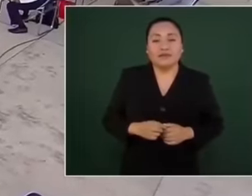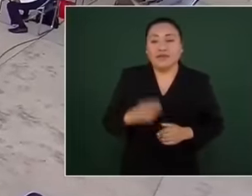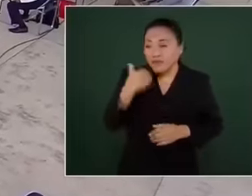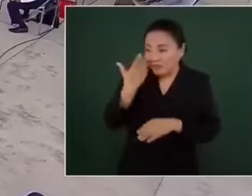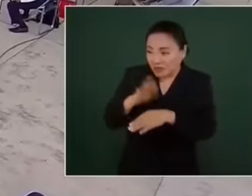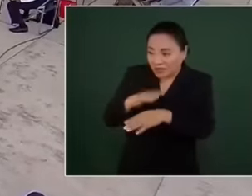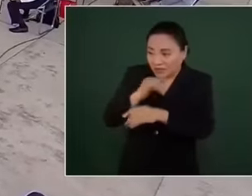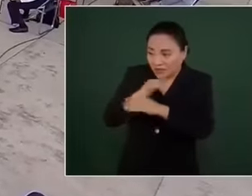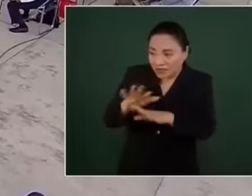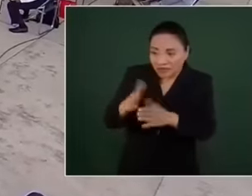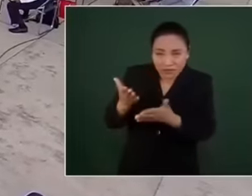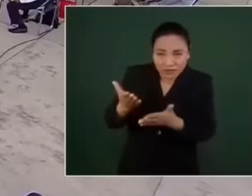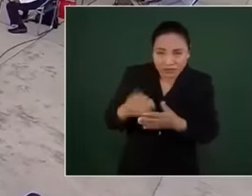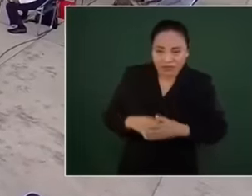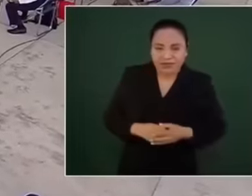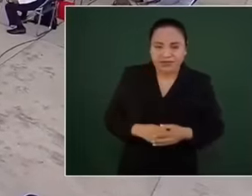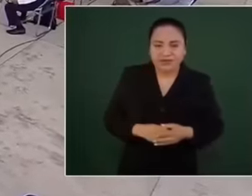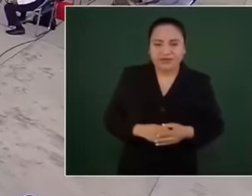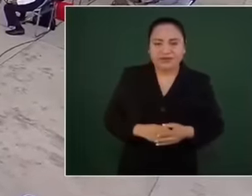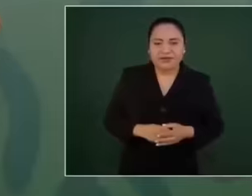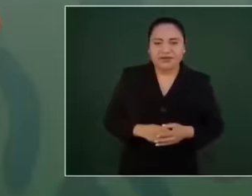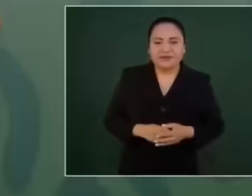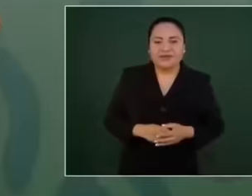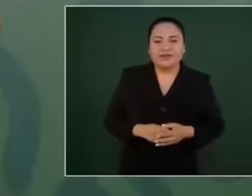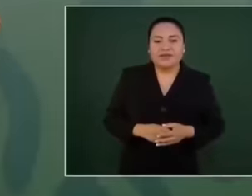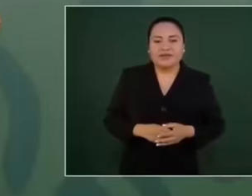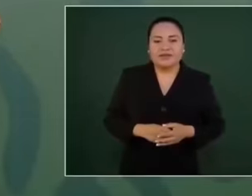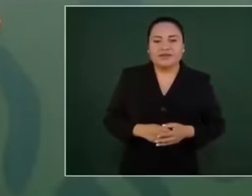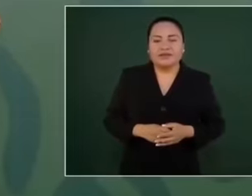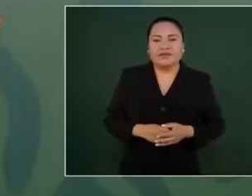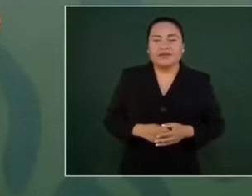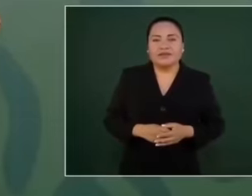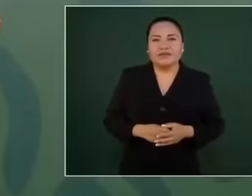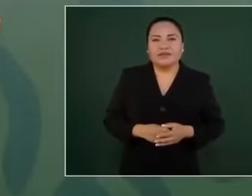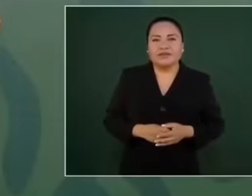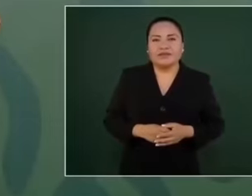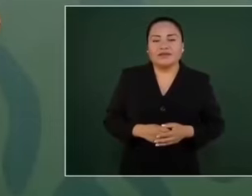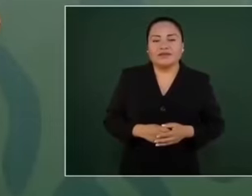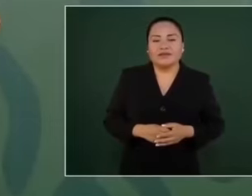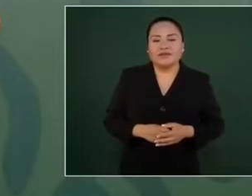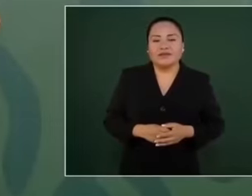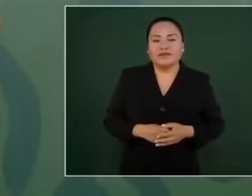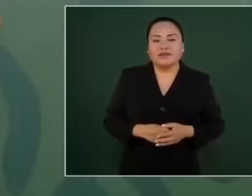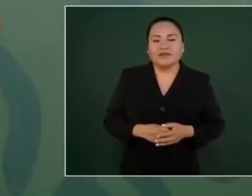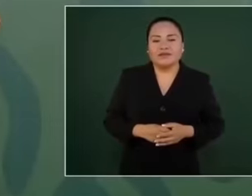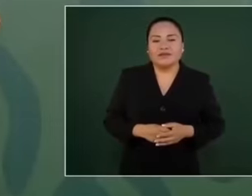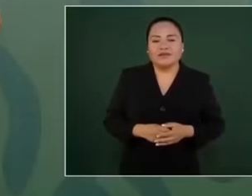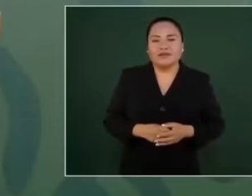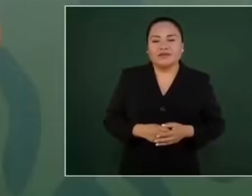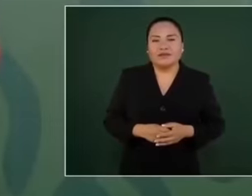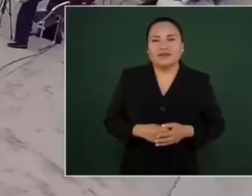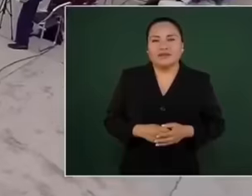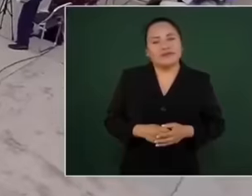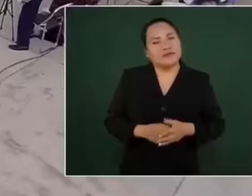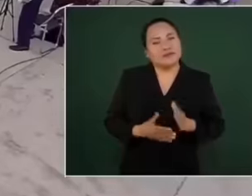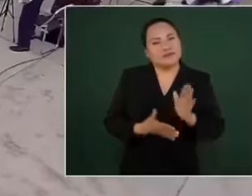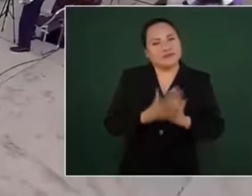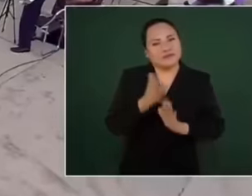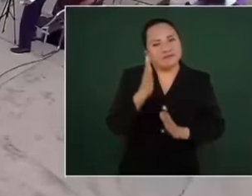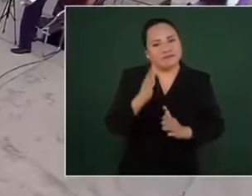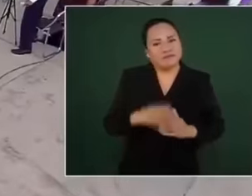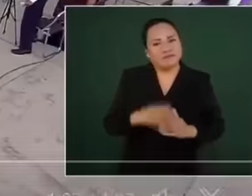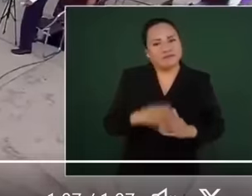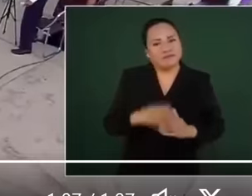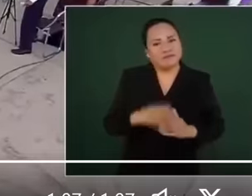siga con esta ideología que ha logrado penetrar en todos y cada uno de los mexicanos,